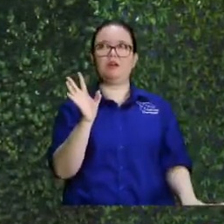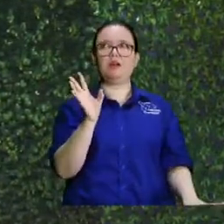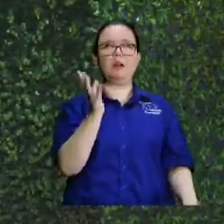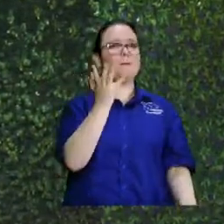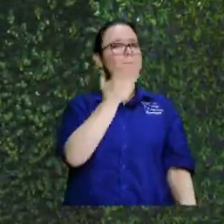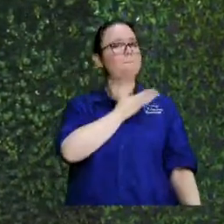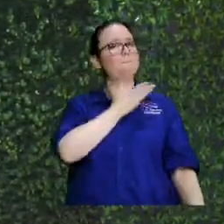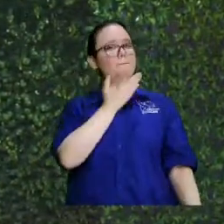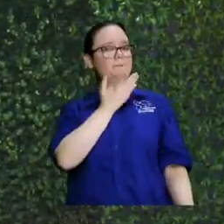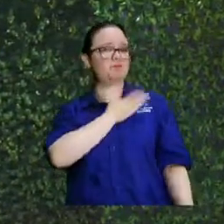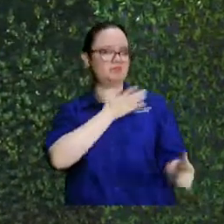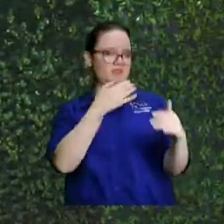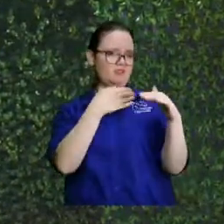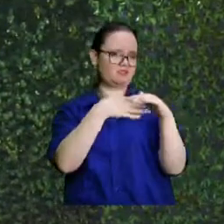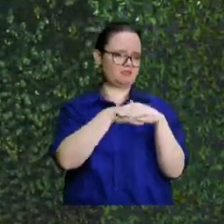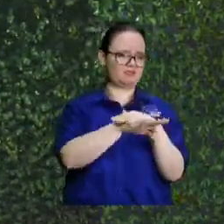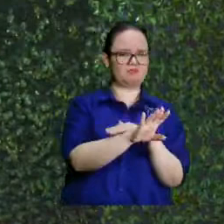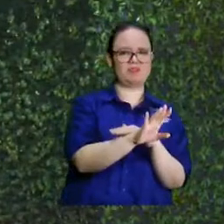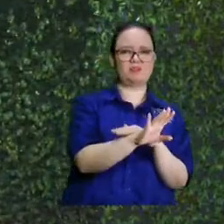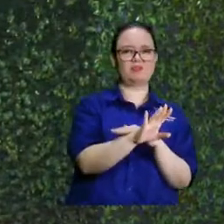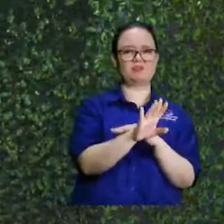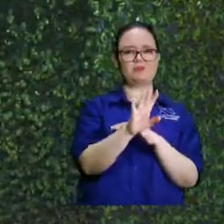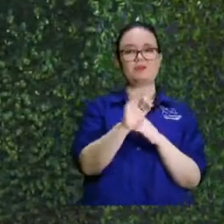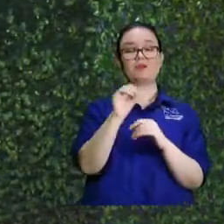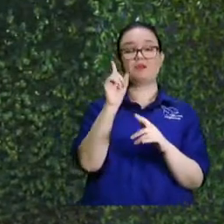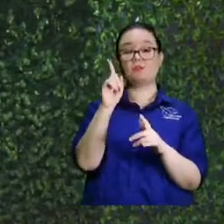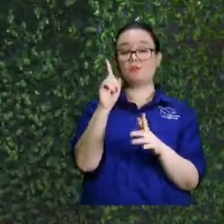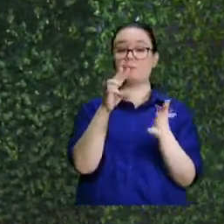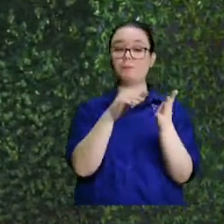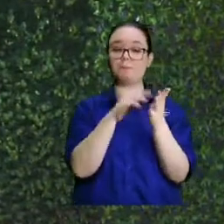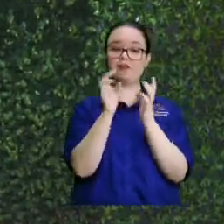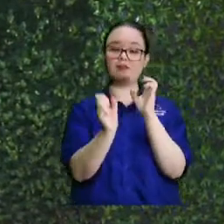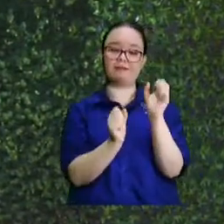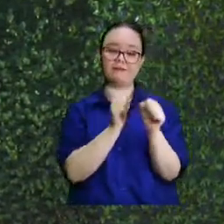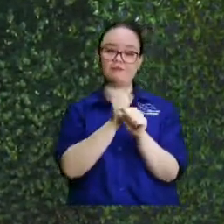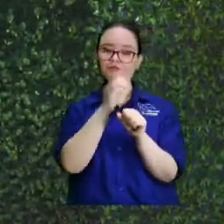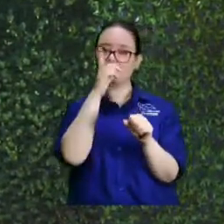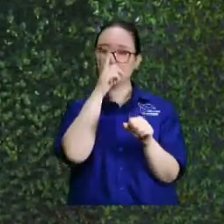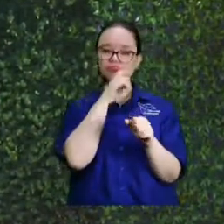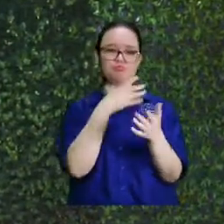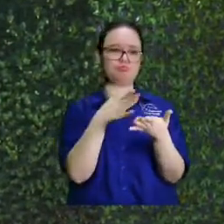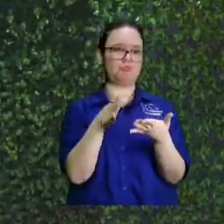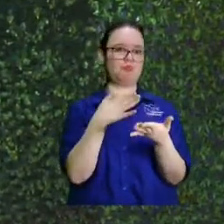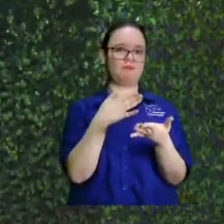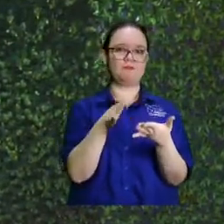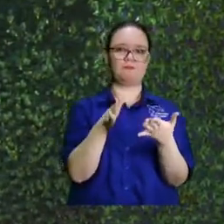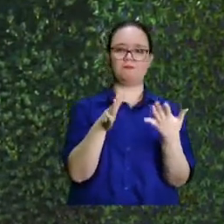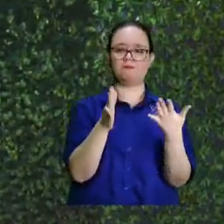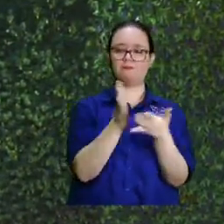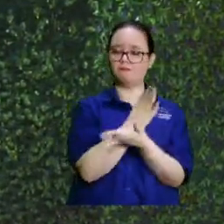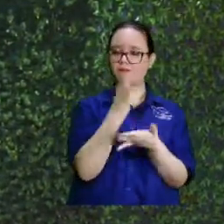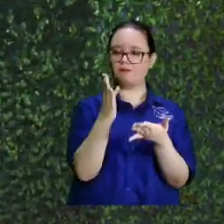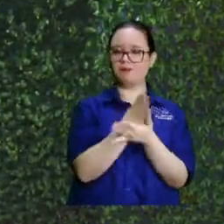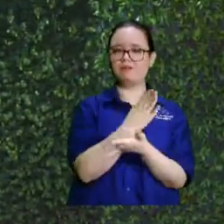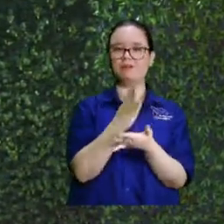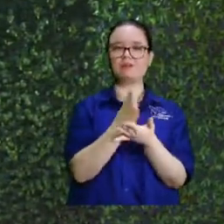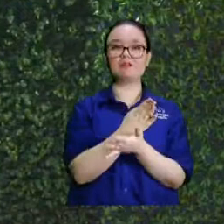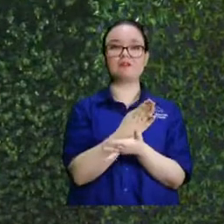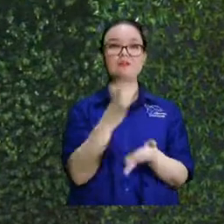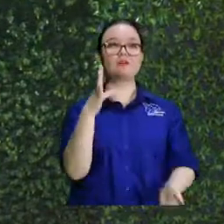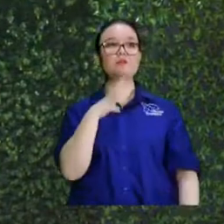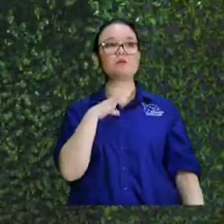metieron. Por más de mil años no tuvieron entonces Biblia. Se hicieron guerras que se llamaron las